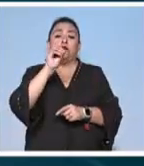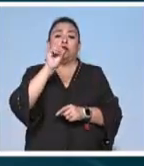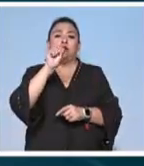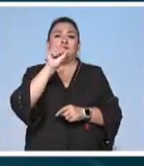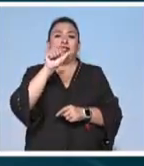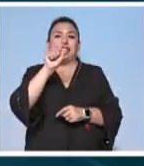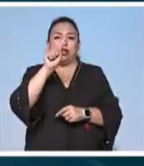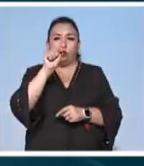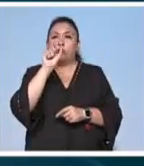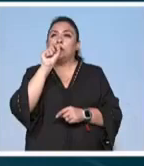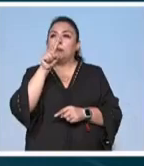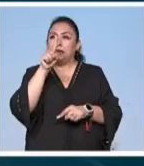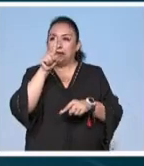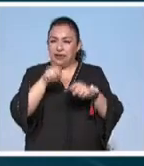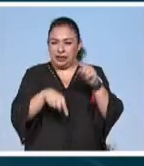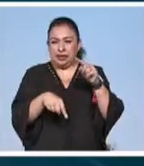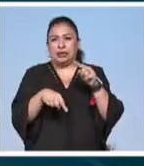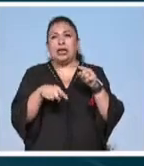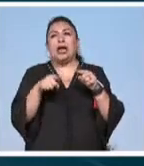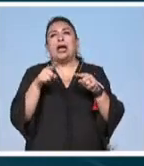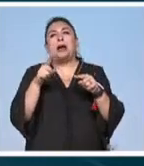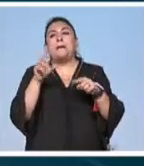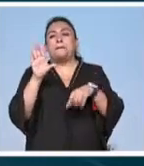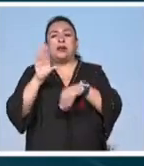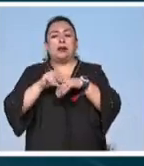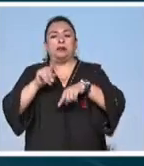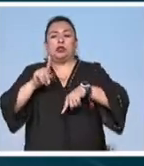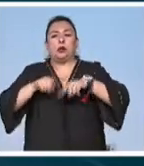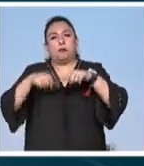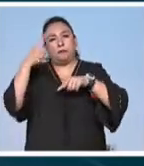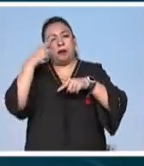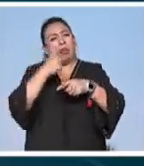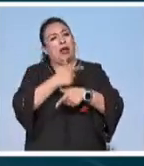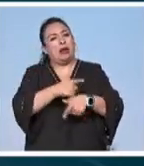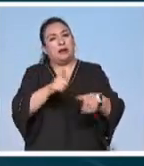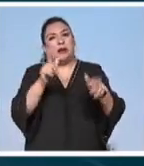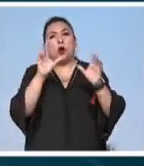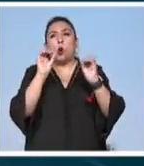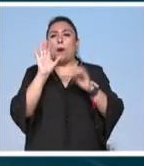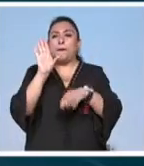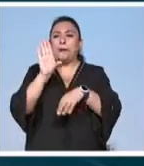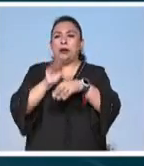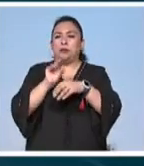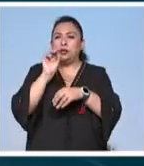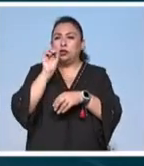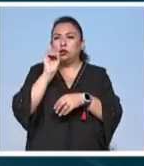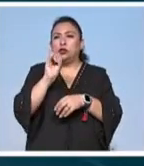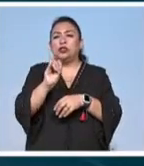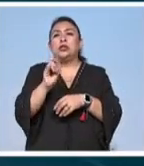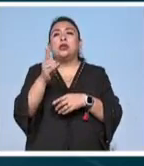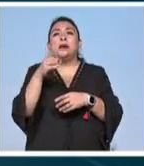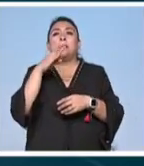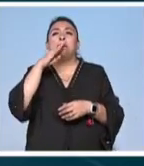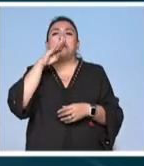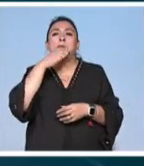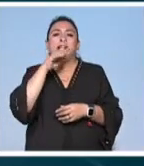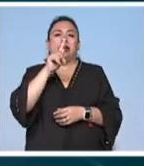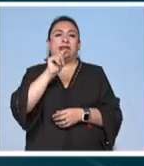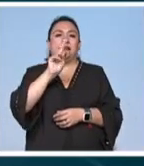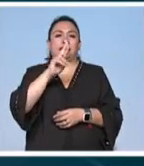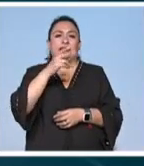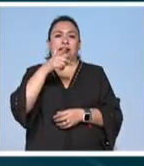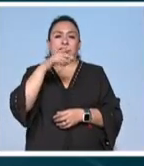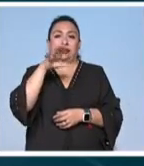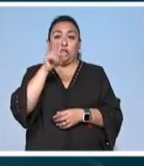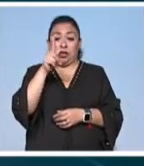eliminan también se revocan los permisos para liberación y para autorizaciones de maíz transgénico